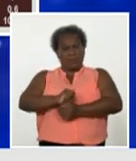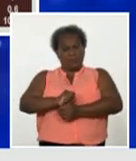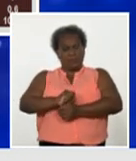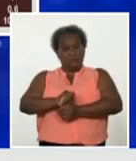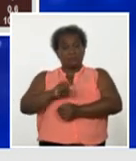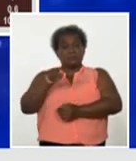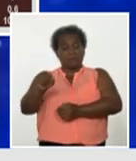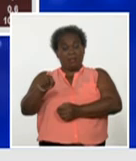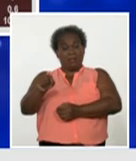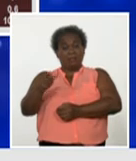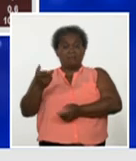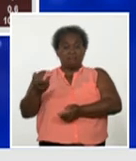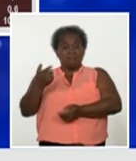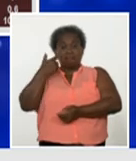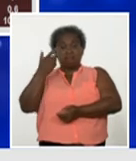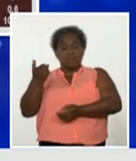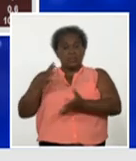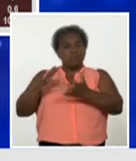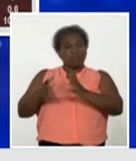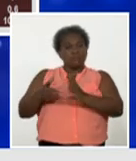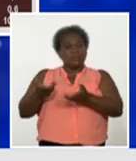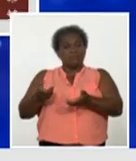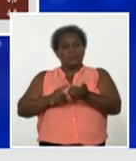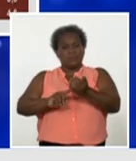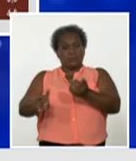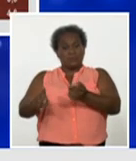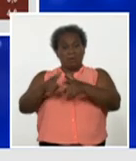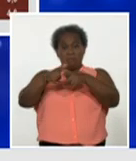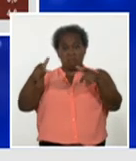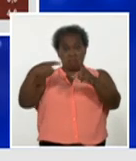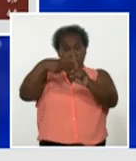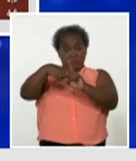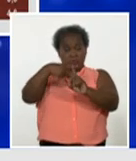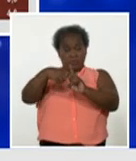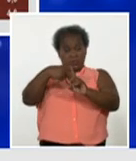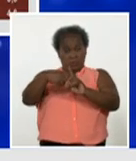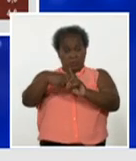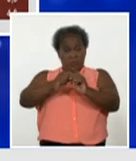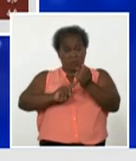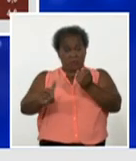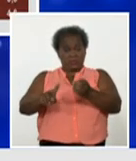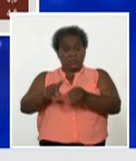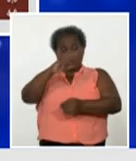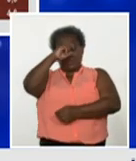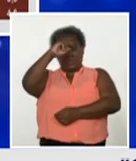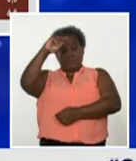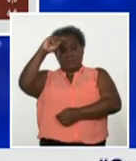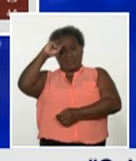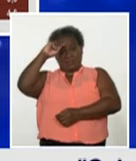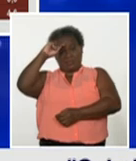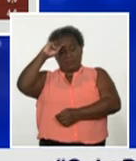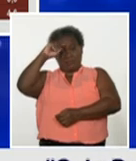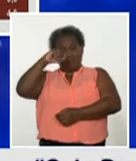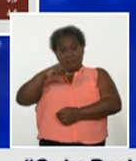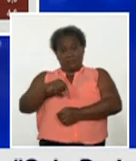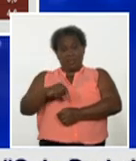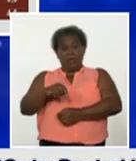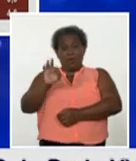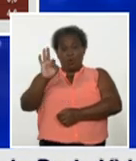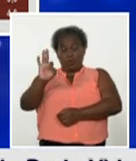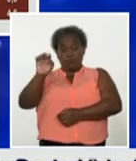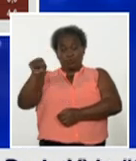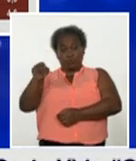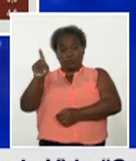complejidad de cada provincia. La mayor positividad ayer en la provincia de Santiespíritu, donde el 8,1